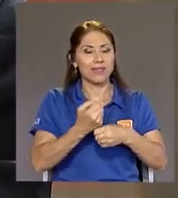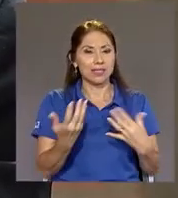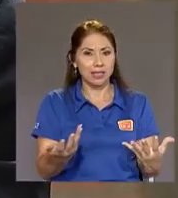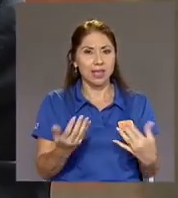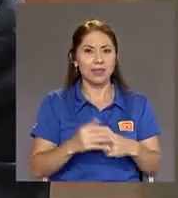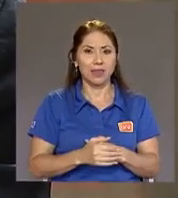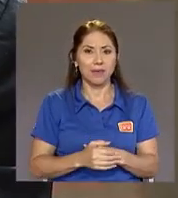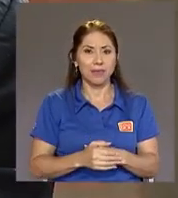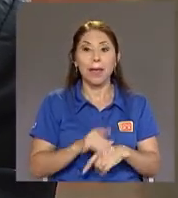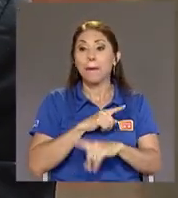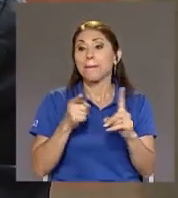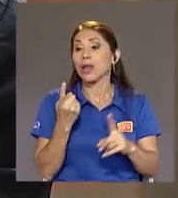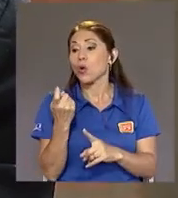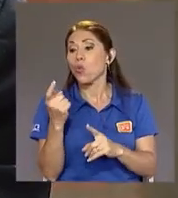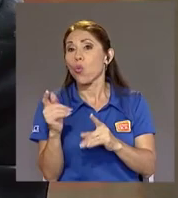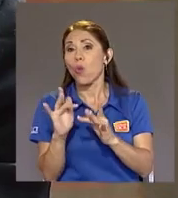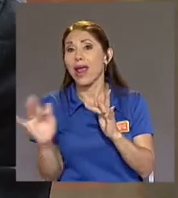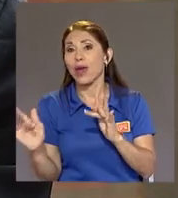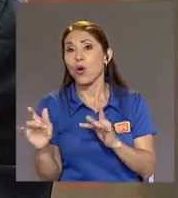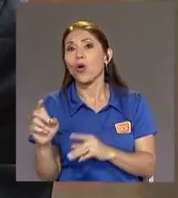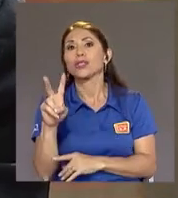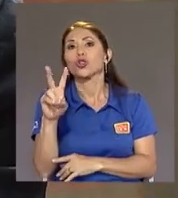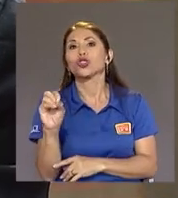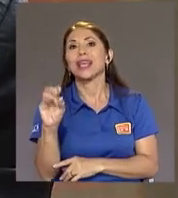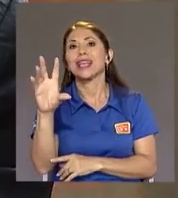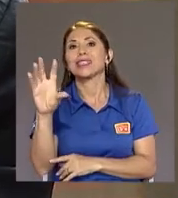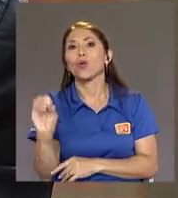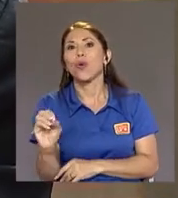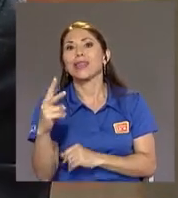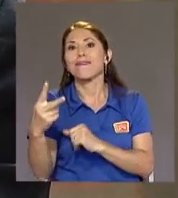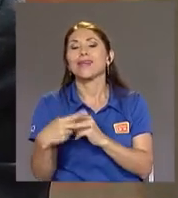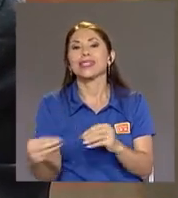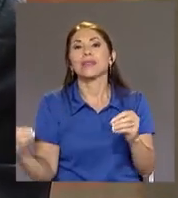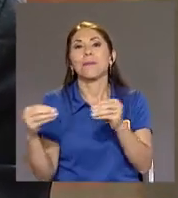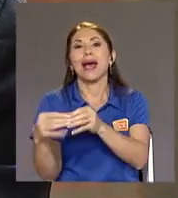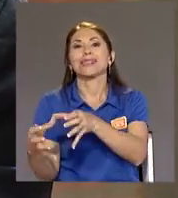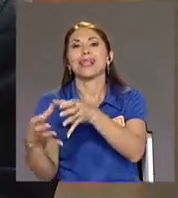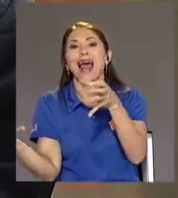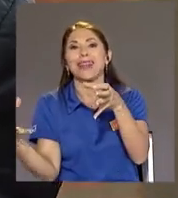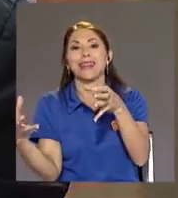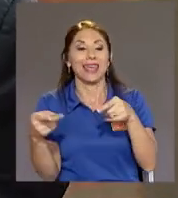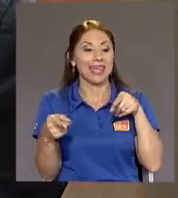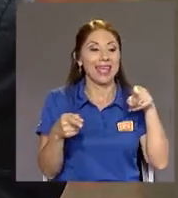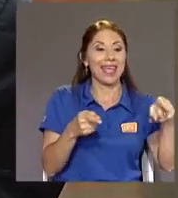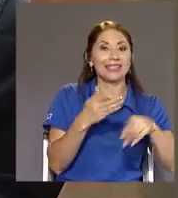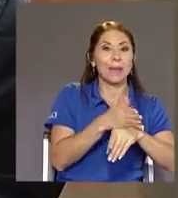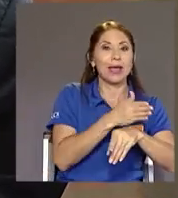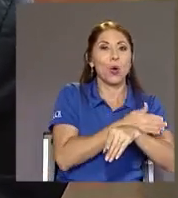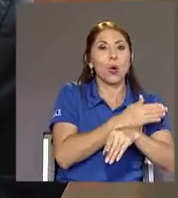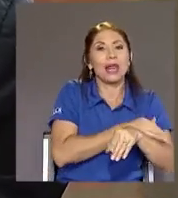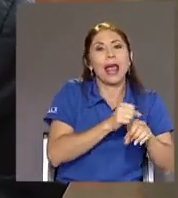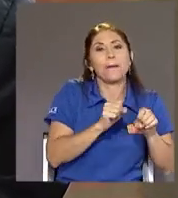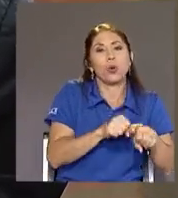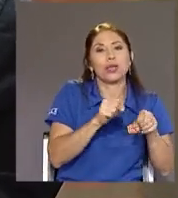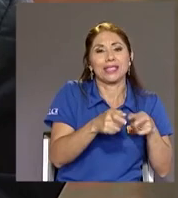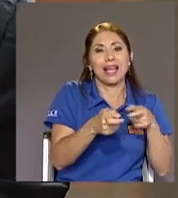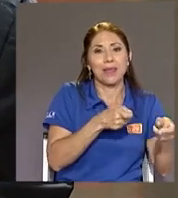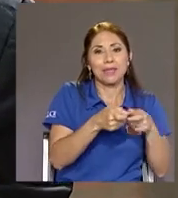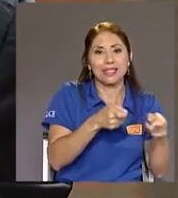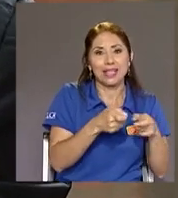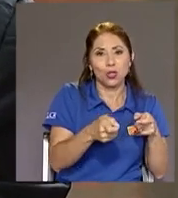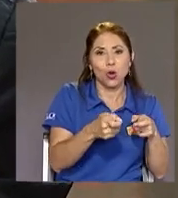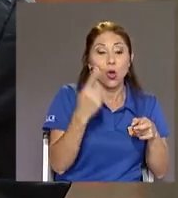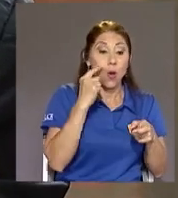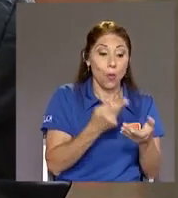El hueco Es 250 veces Más grande Que esa mejoría Potencial En la administración Porque tampoco Puede llevar El costo De la